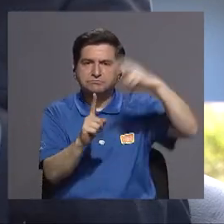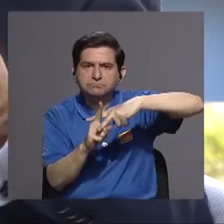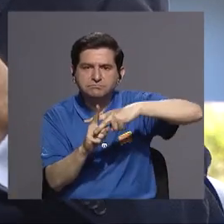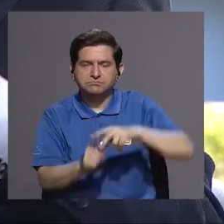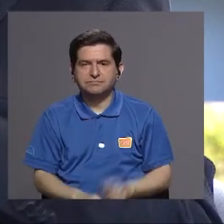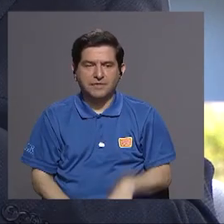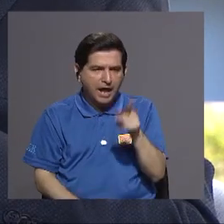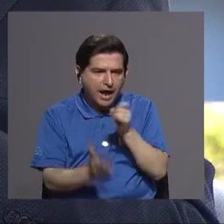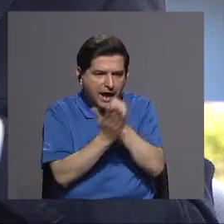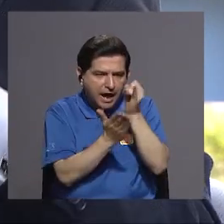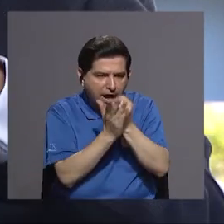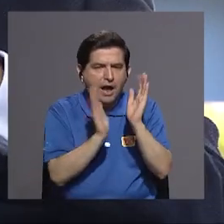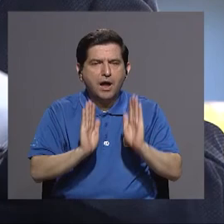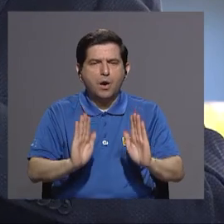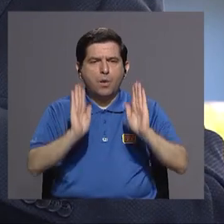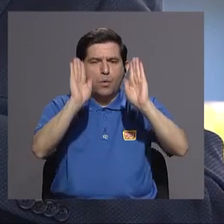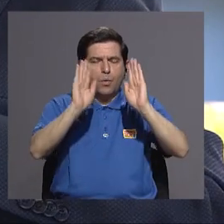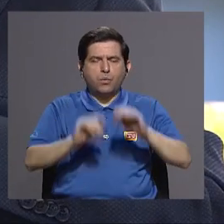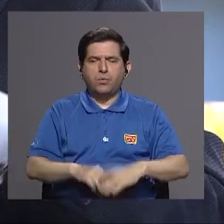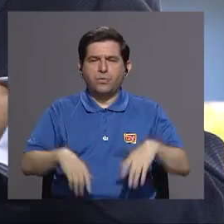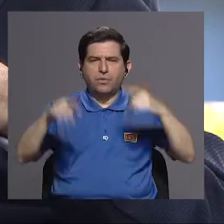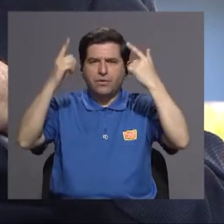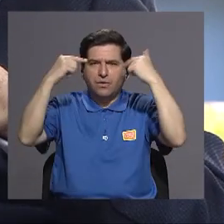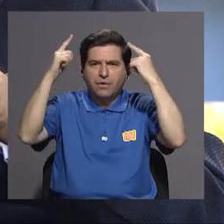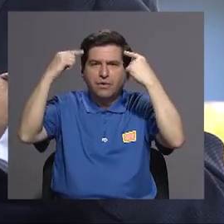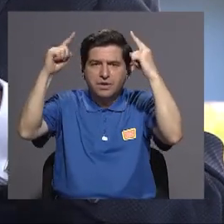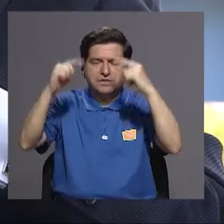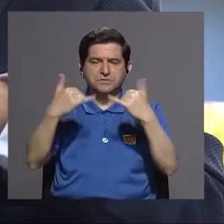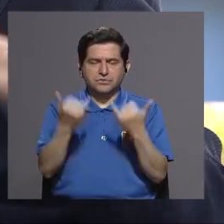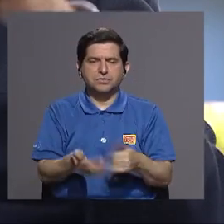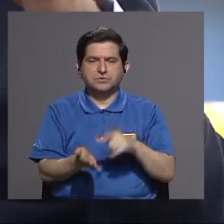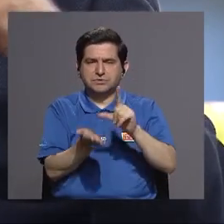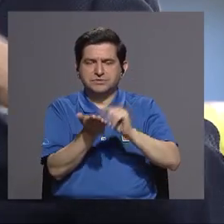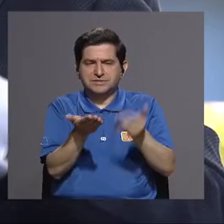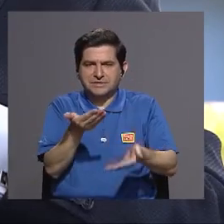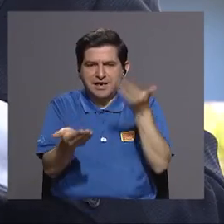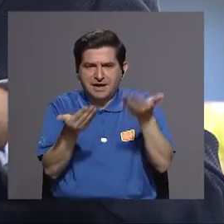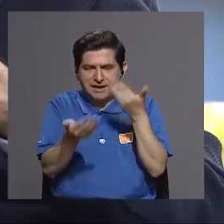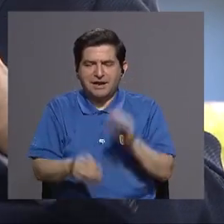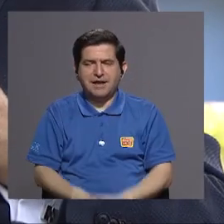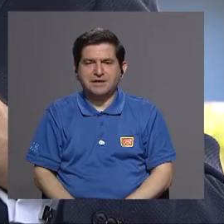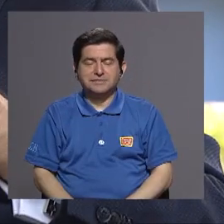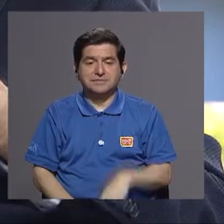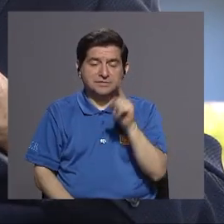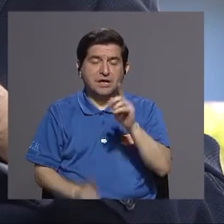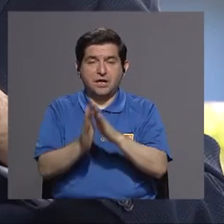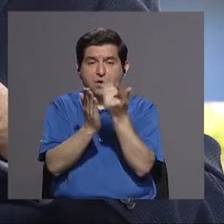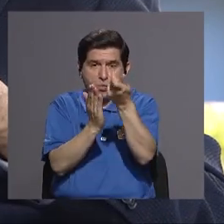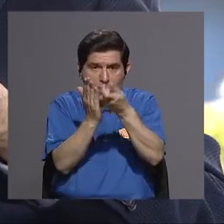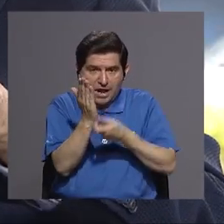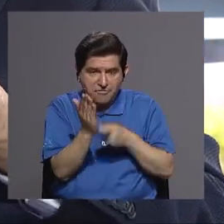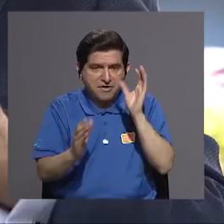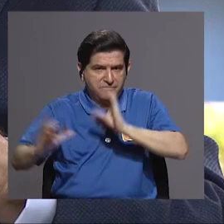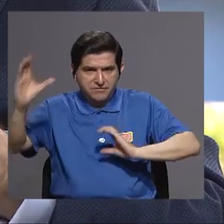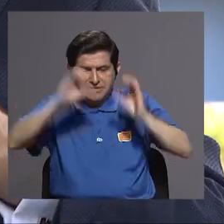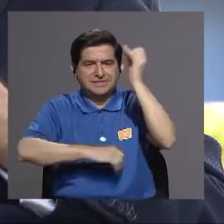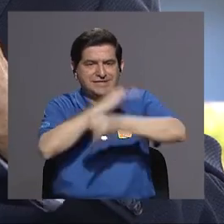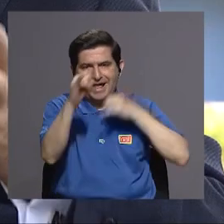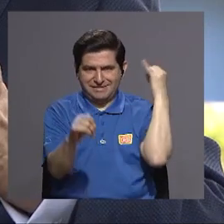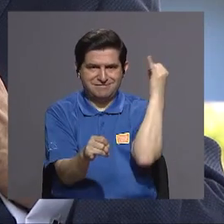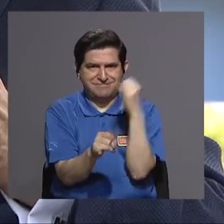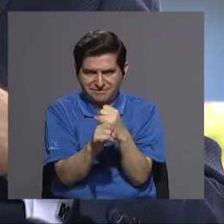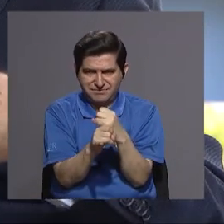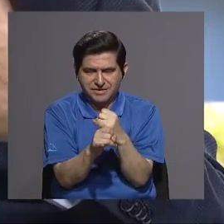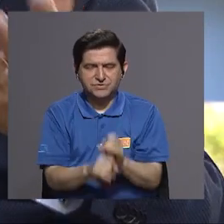bueno esa investigación fue exitosísima ya está próxima a publicarse en un journal un revista científica